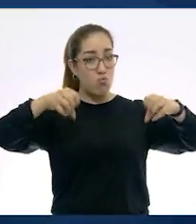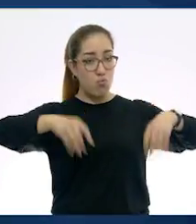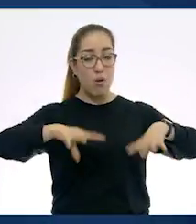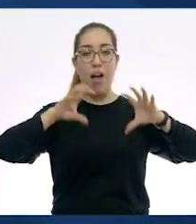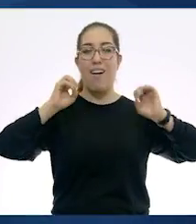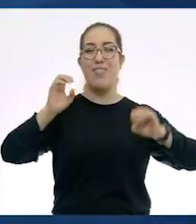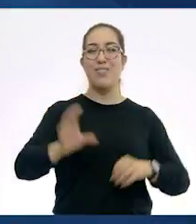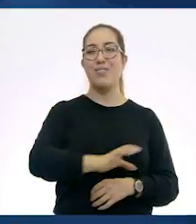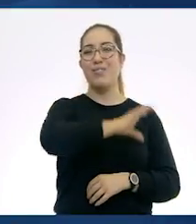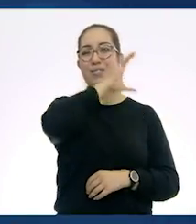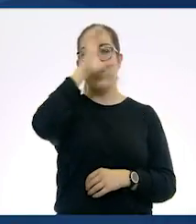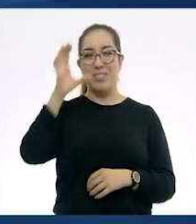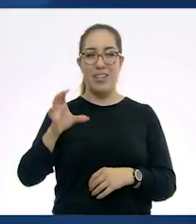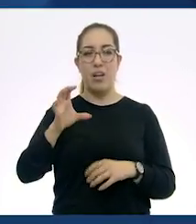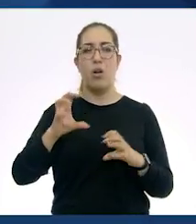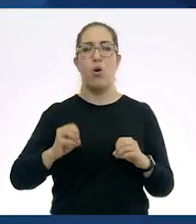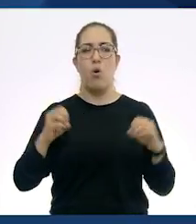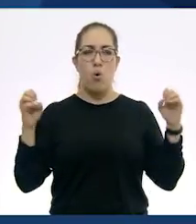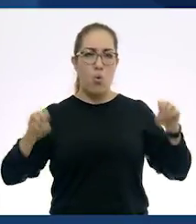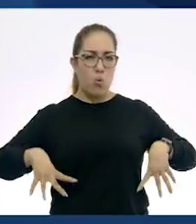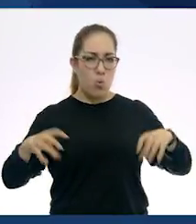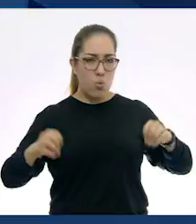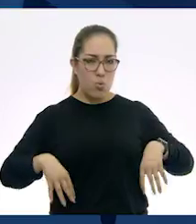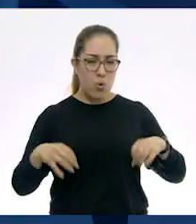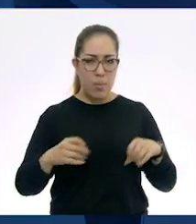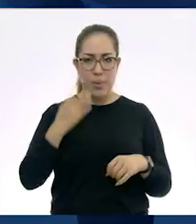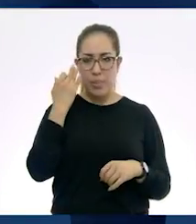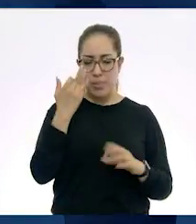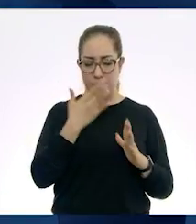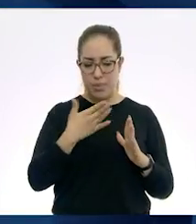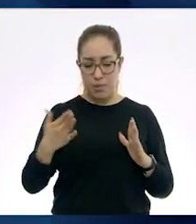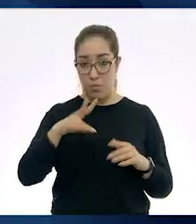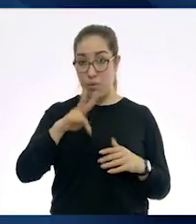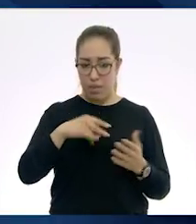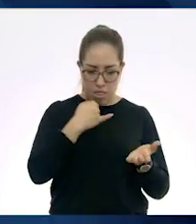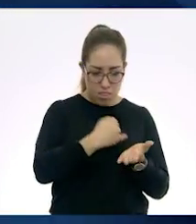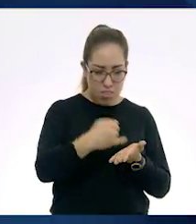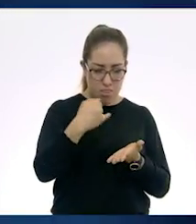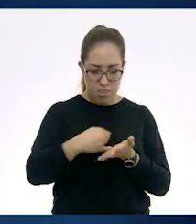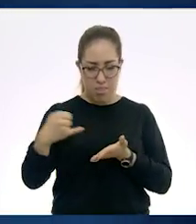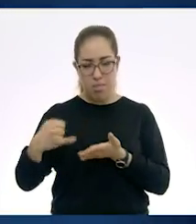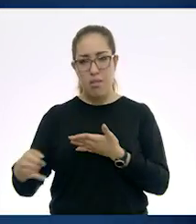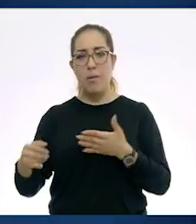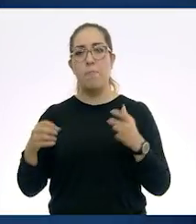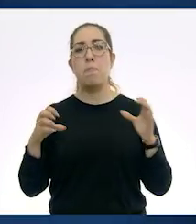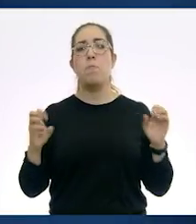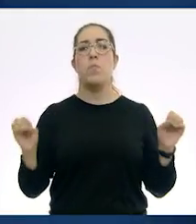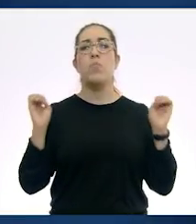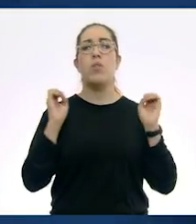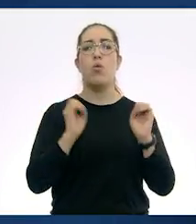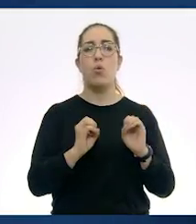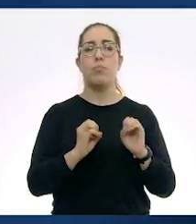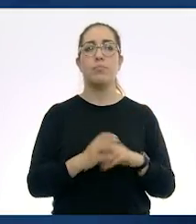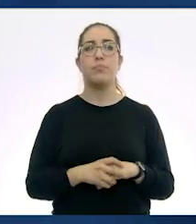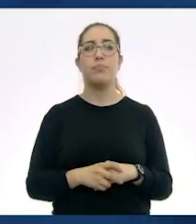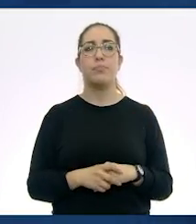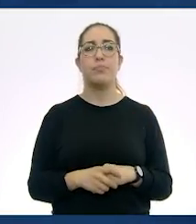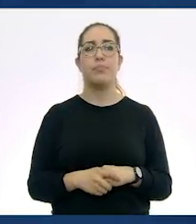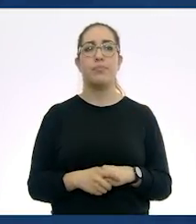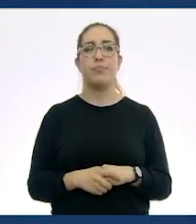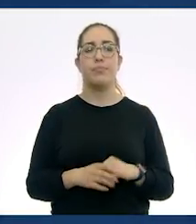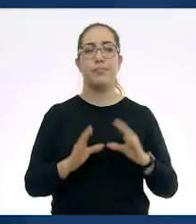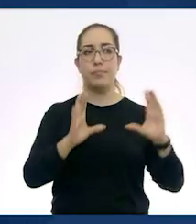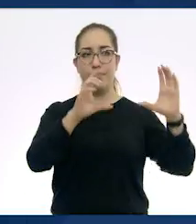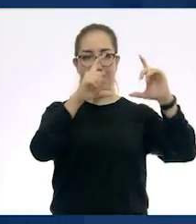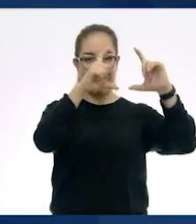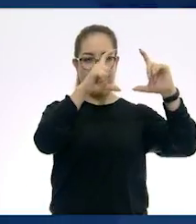que lloviera en temporadas en las que era importante cosechar. Tenemos a un lado, que en